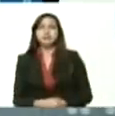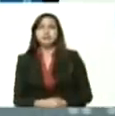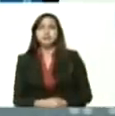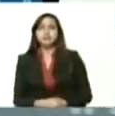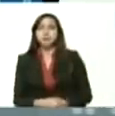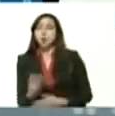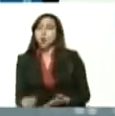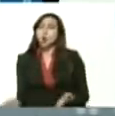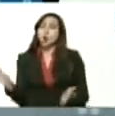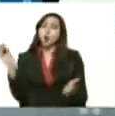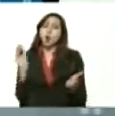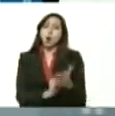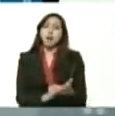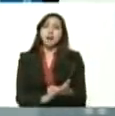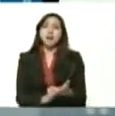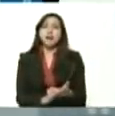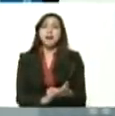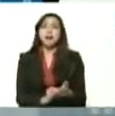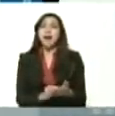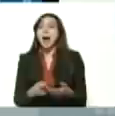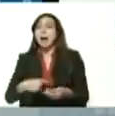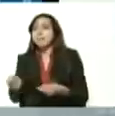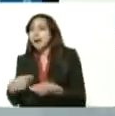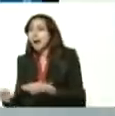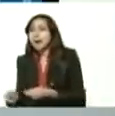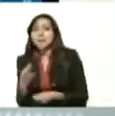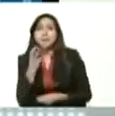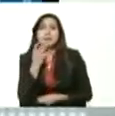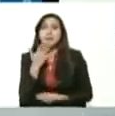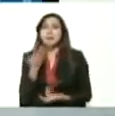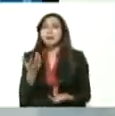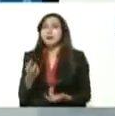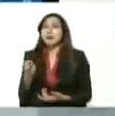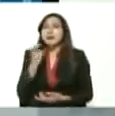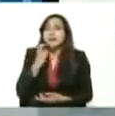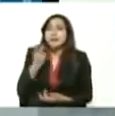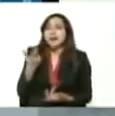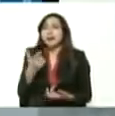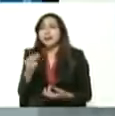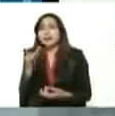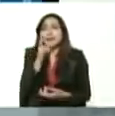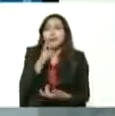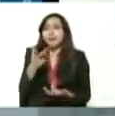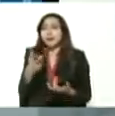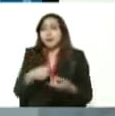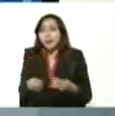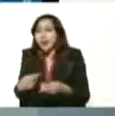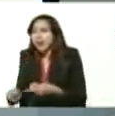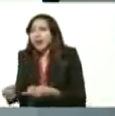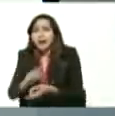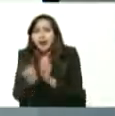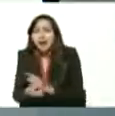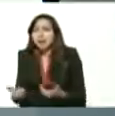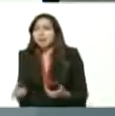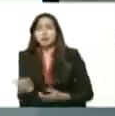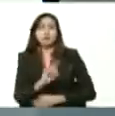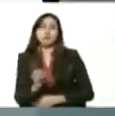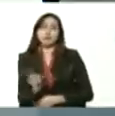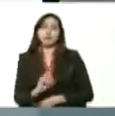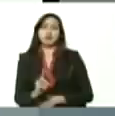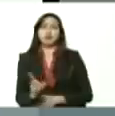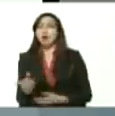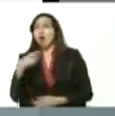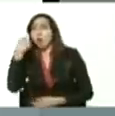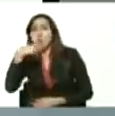regresándole el vuelto en chocolate, en refresco, ¿en qué? En